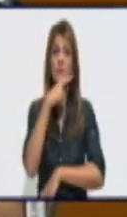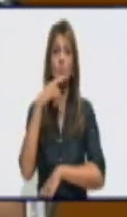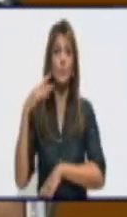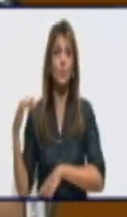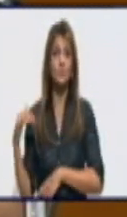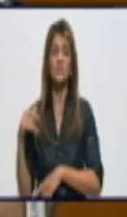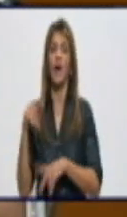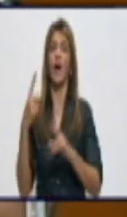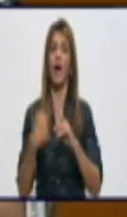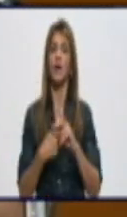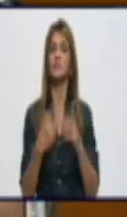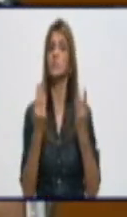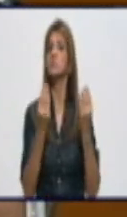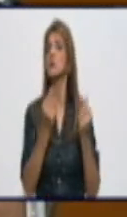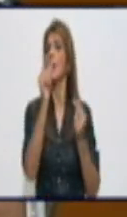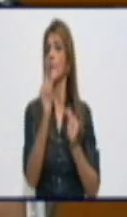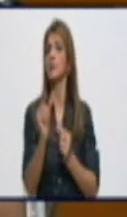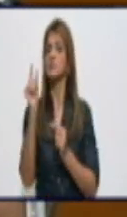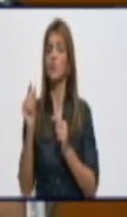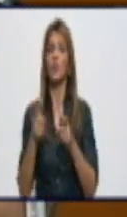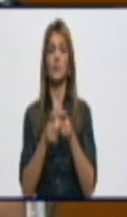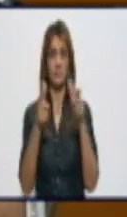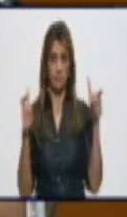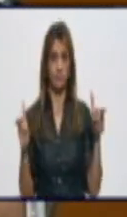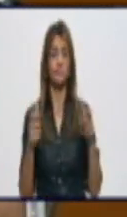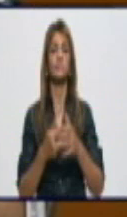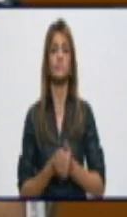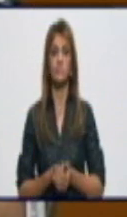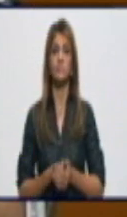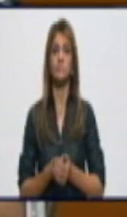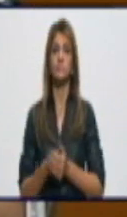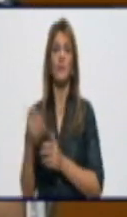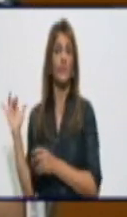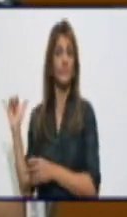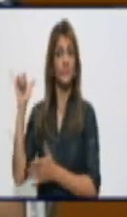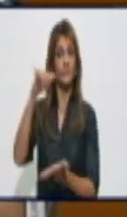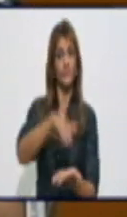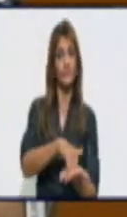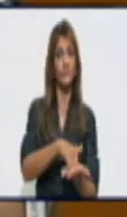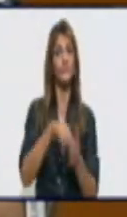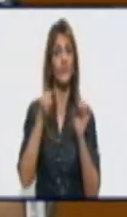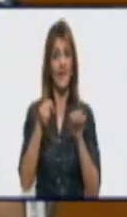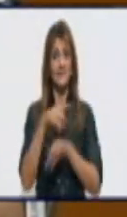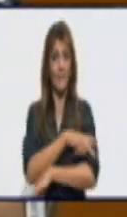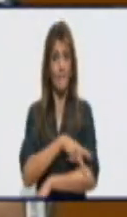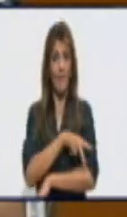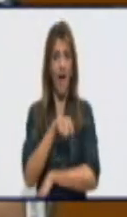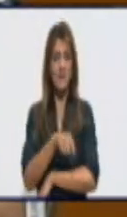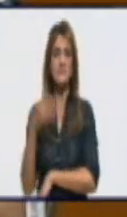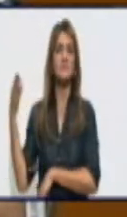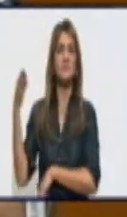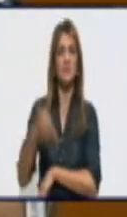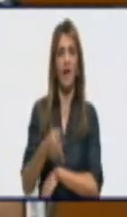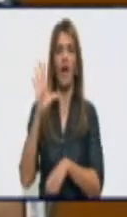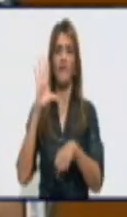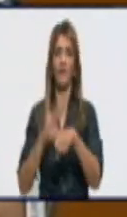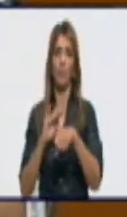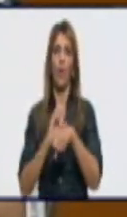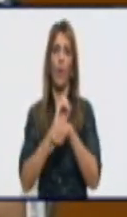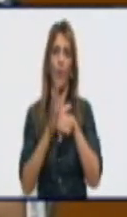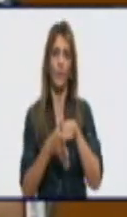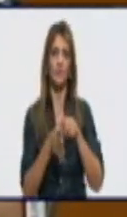habido una gran cantidad de pacientes procedentes de este país que han venido enfermos. Aquí en la provincia hemos tenido los últimos